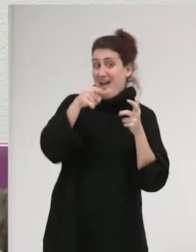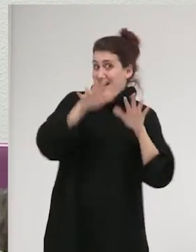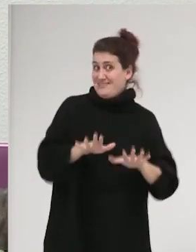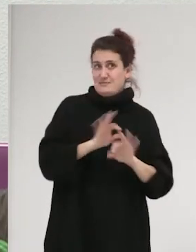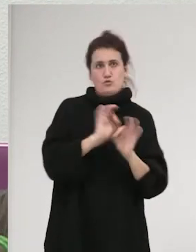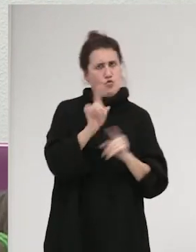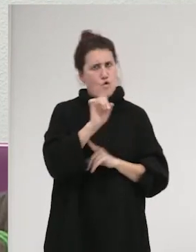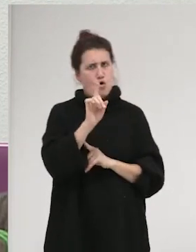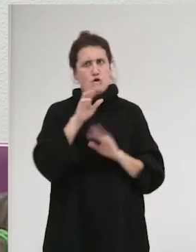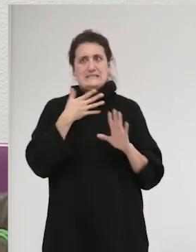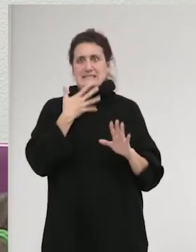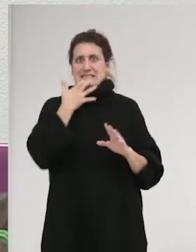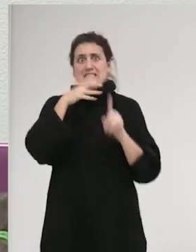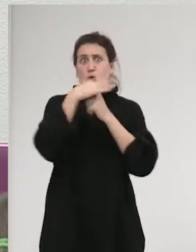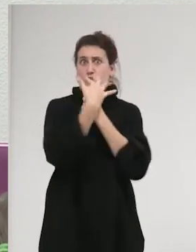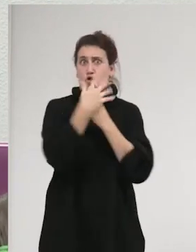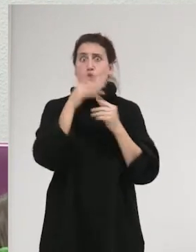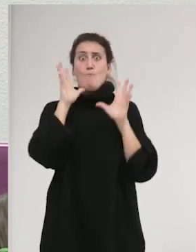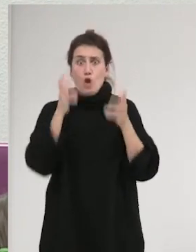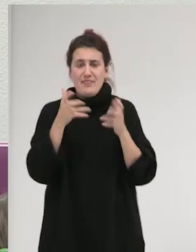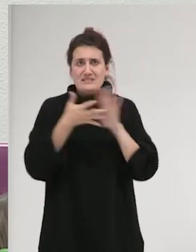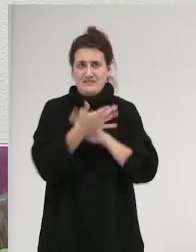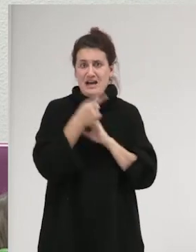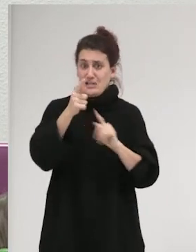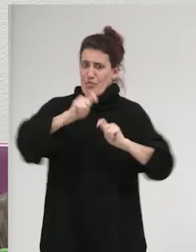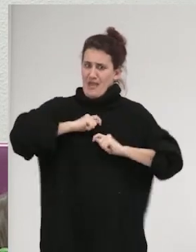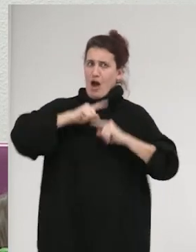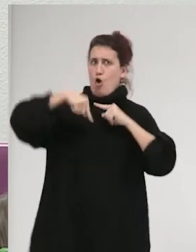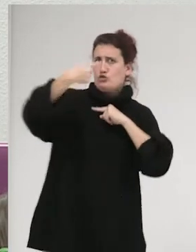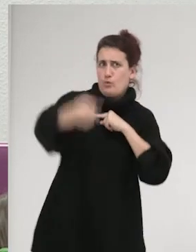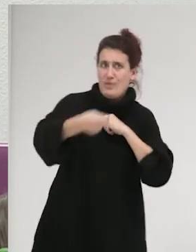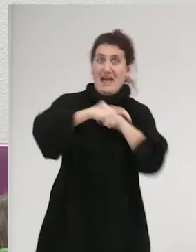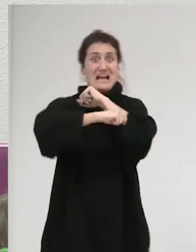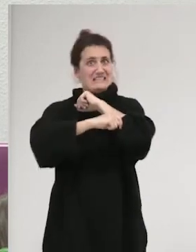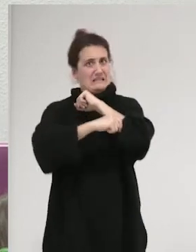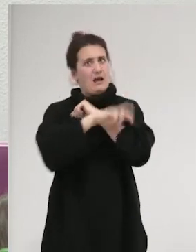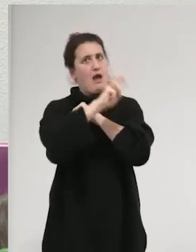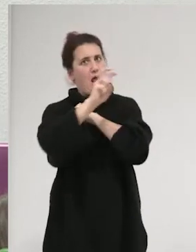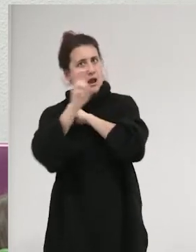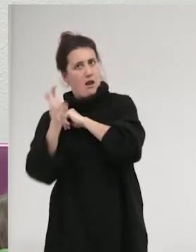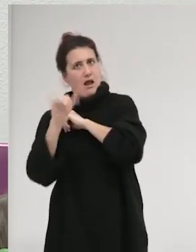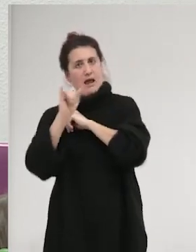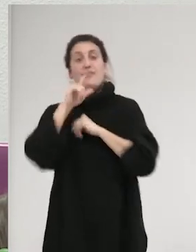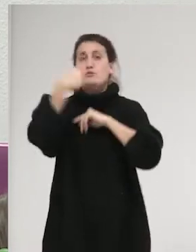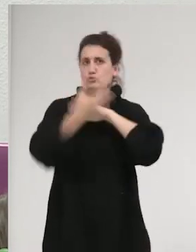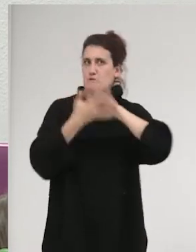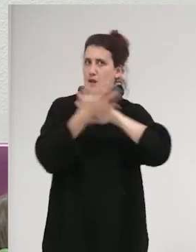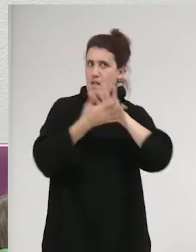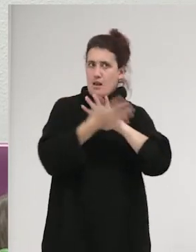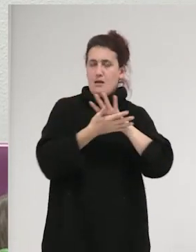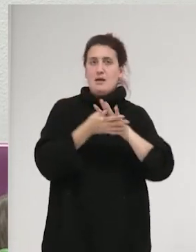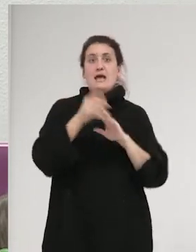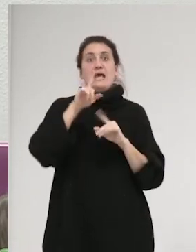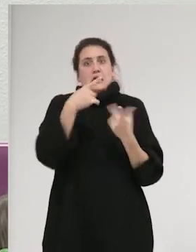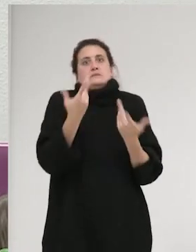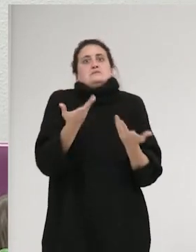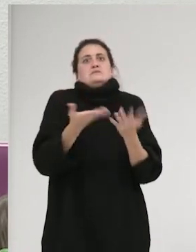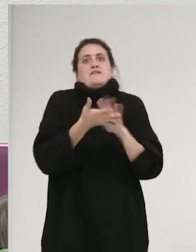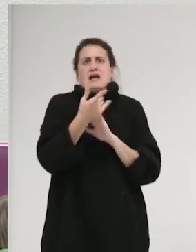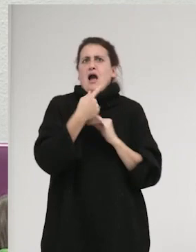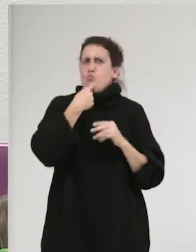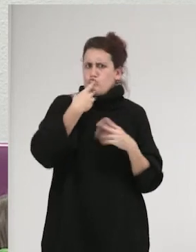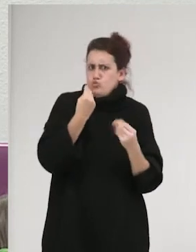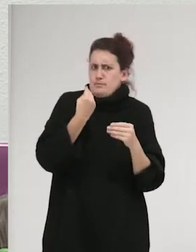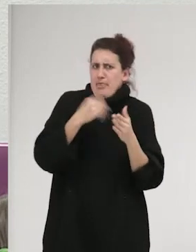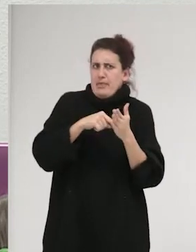nombras una situación de violencia eso trae como consecuencia una serie de estrategias determinadas de las que hablaremos después y que por tanto en muchos casos pueden ser muy